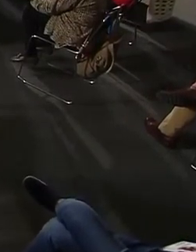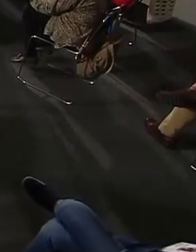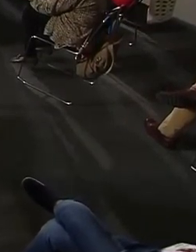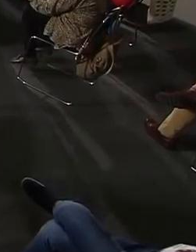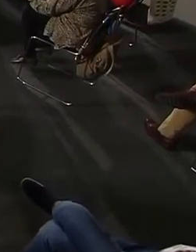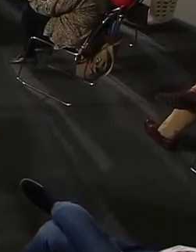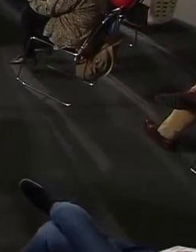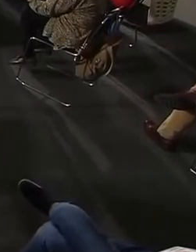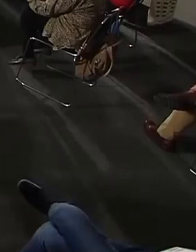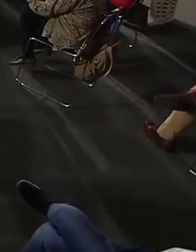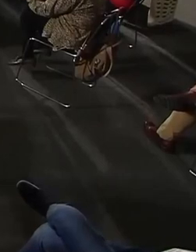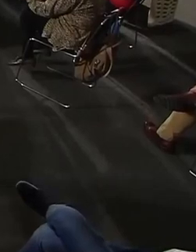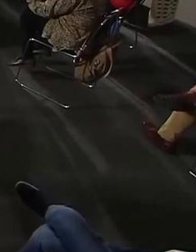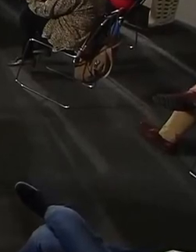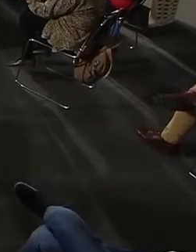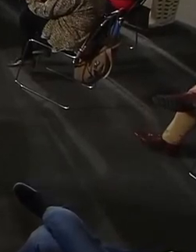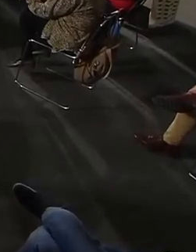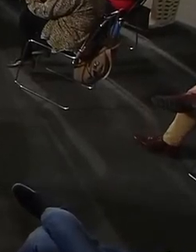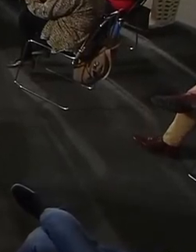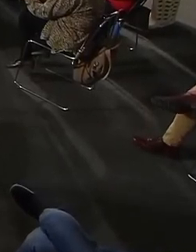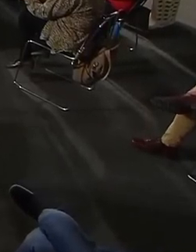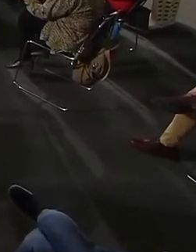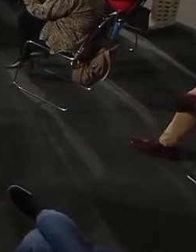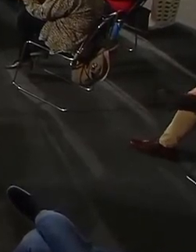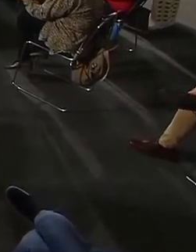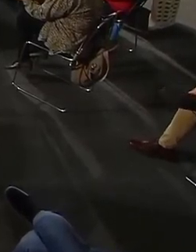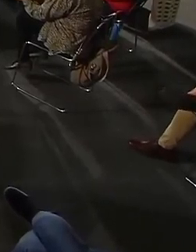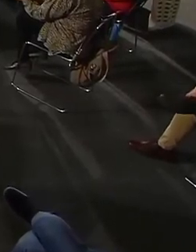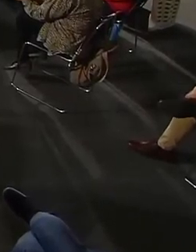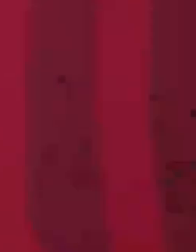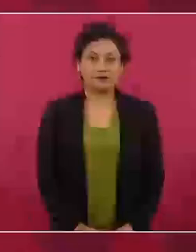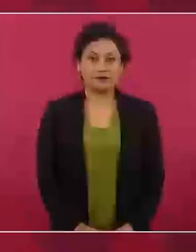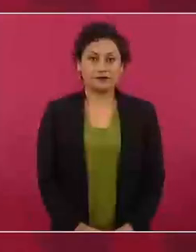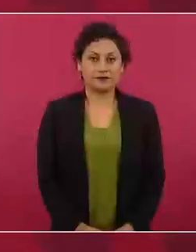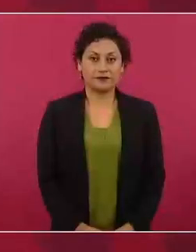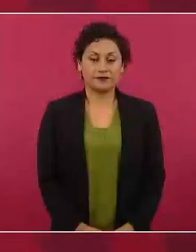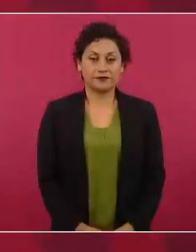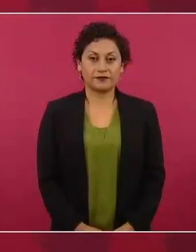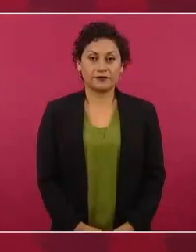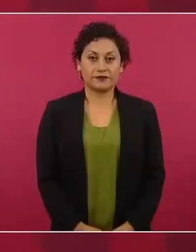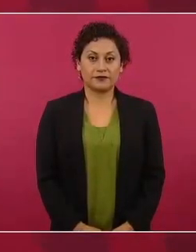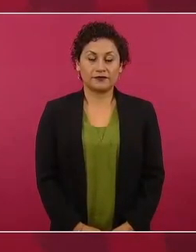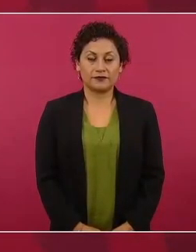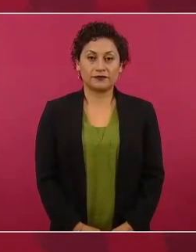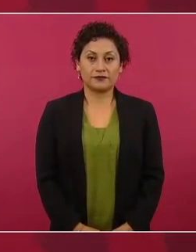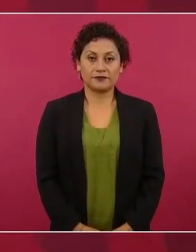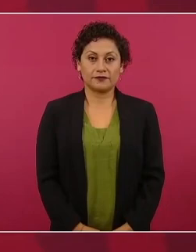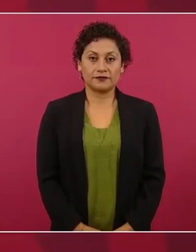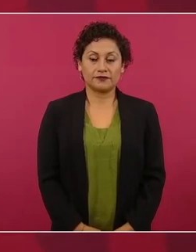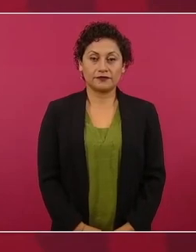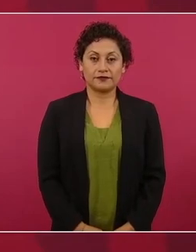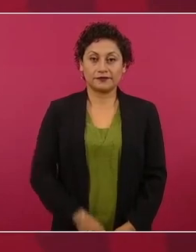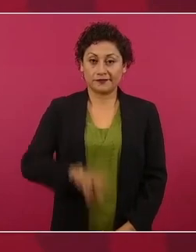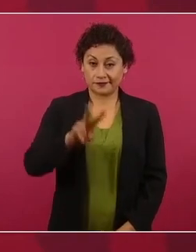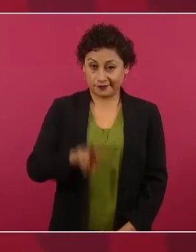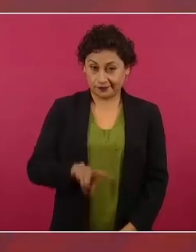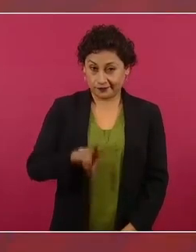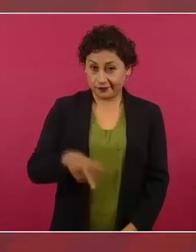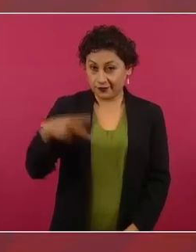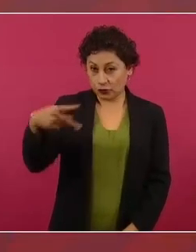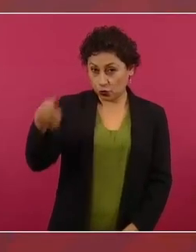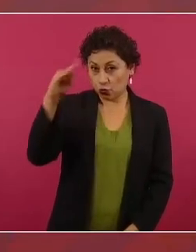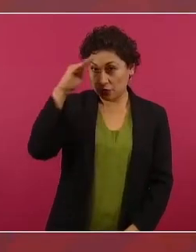en realidad su pensamiento en esta